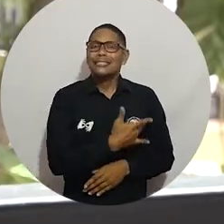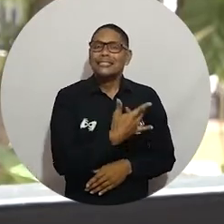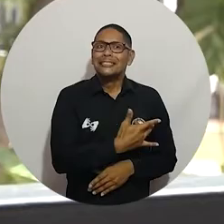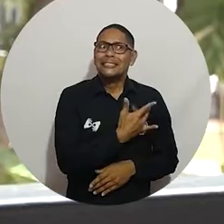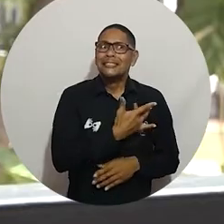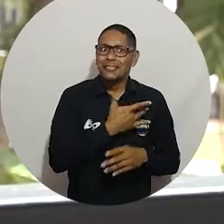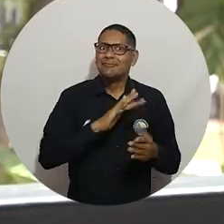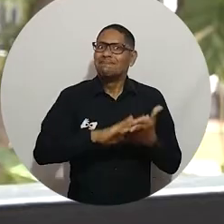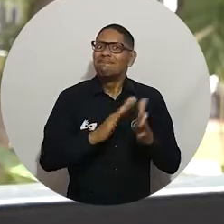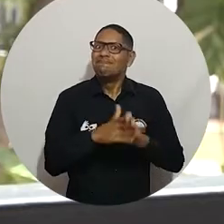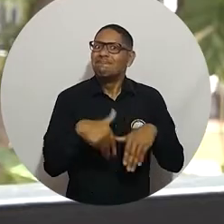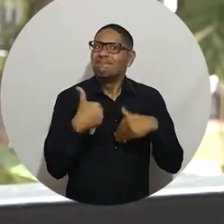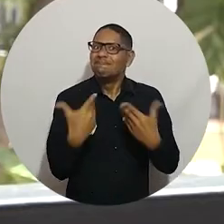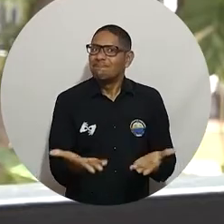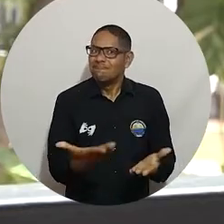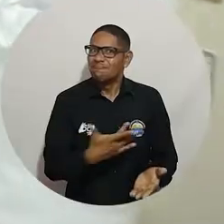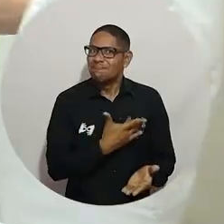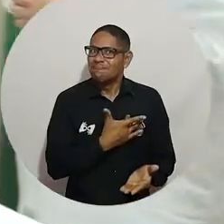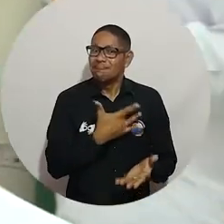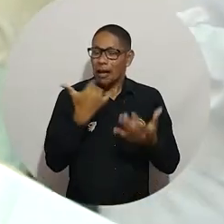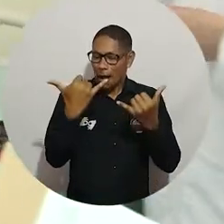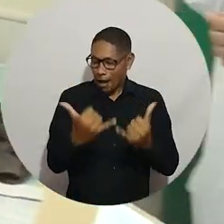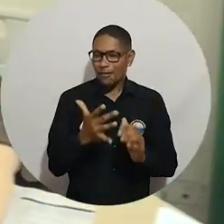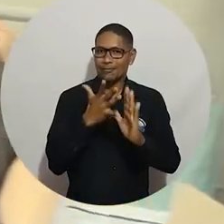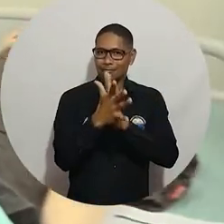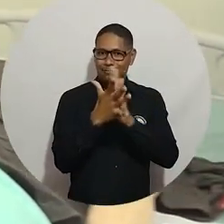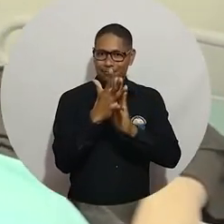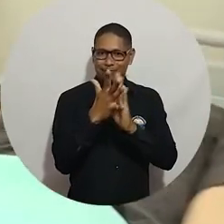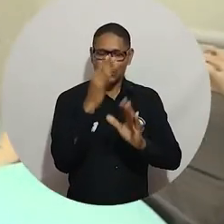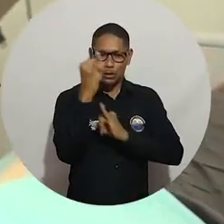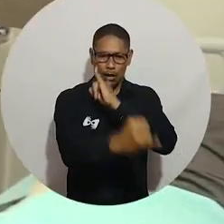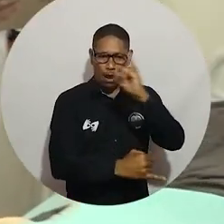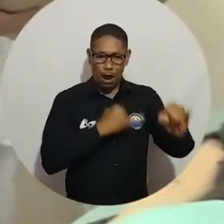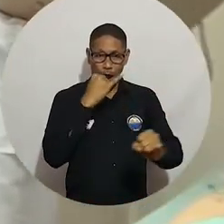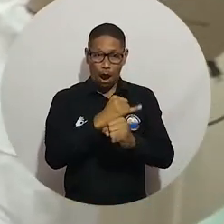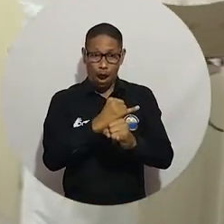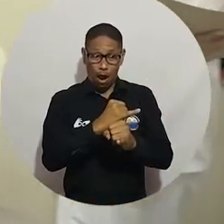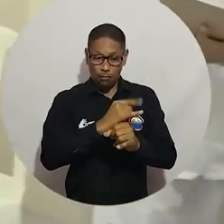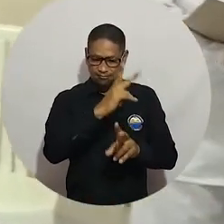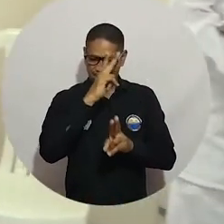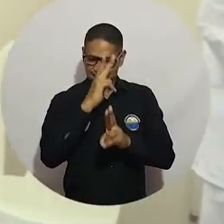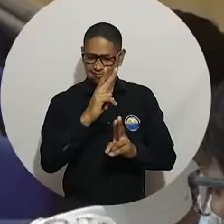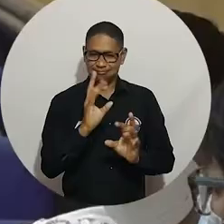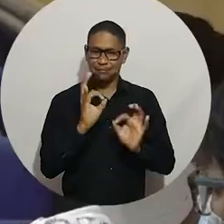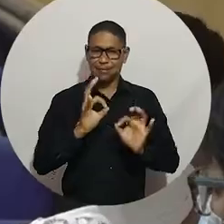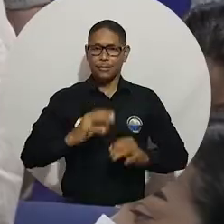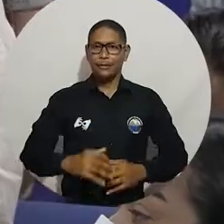mirar arriba, hacia adelante y de formar el mejor talento humano en enfermería.